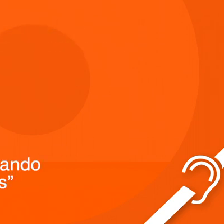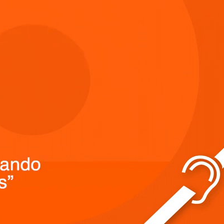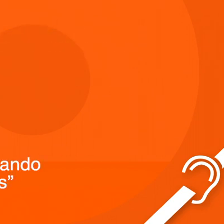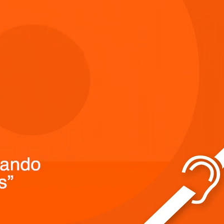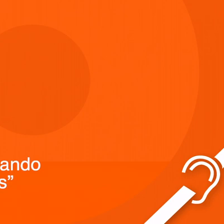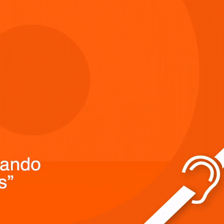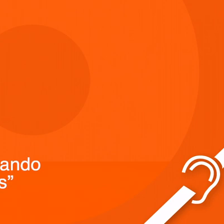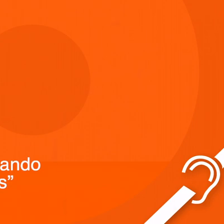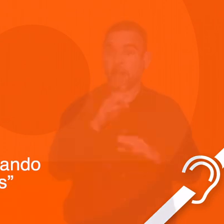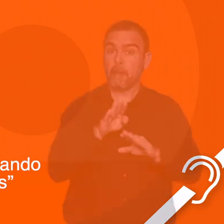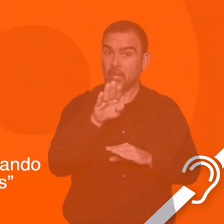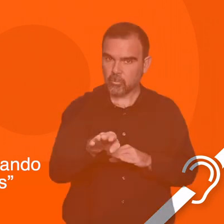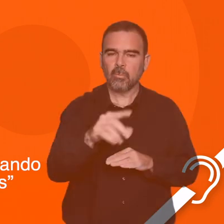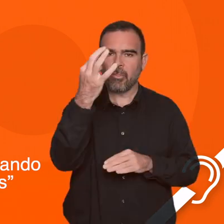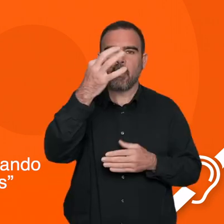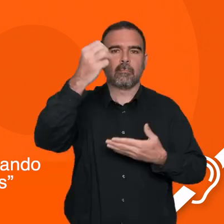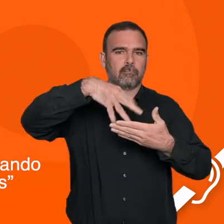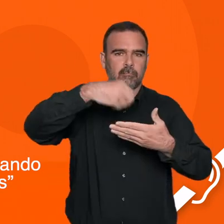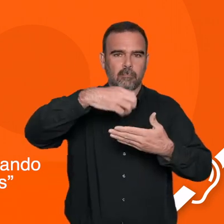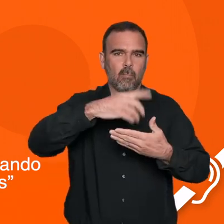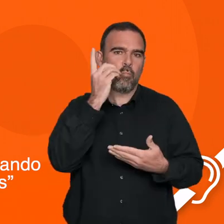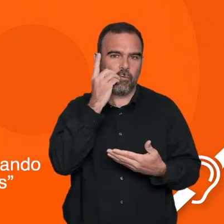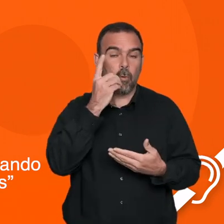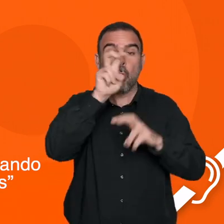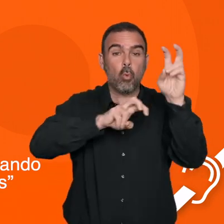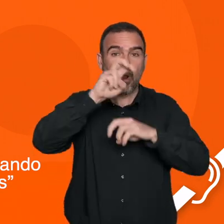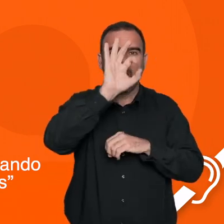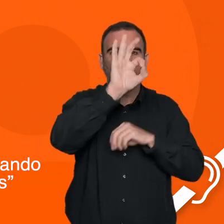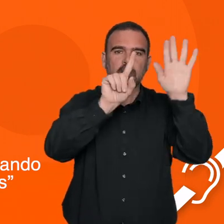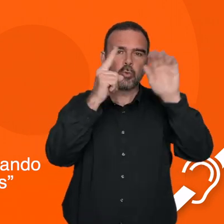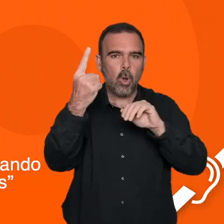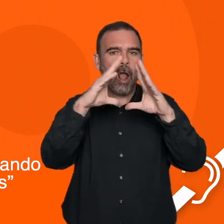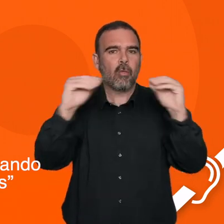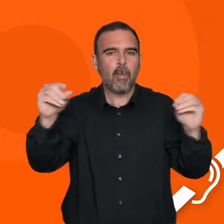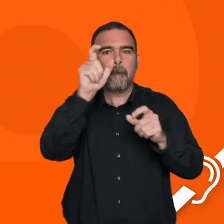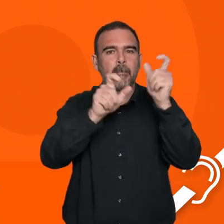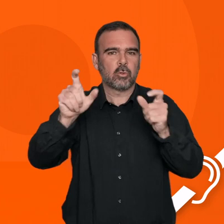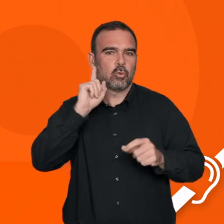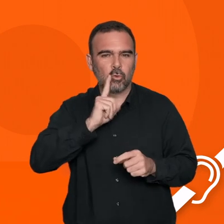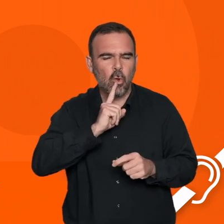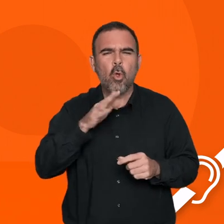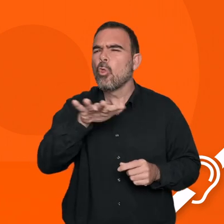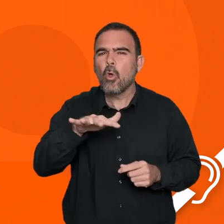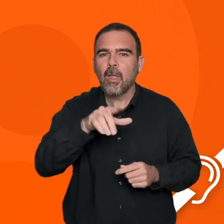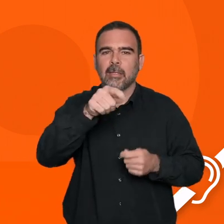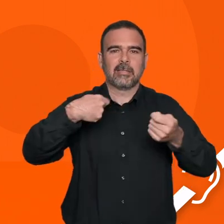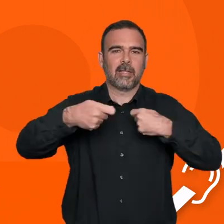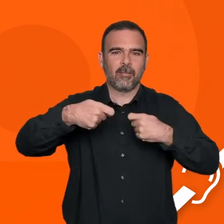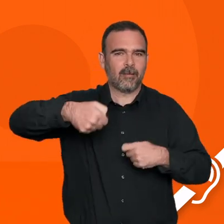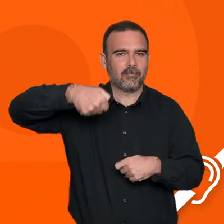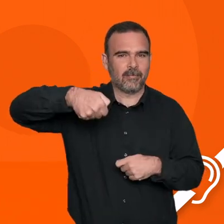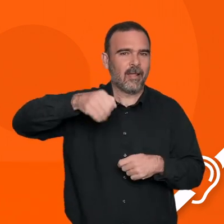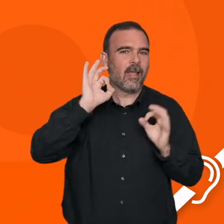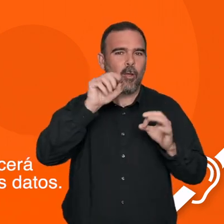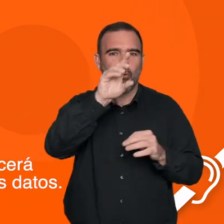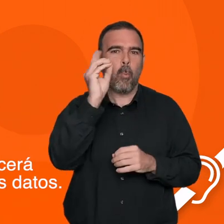El primer paso es descargarla buscando 061 Andalucía Personas Sordas en el repositorio de aplicaciones de